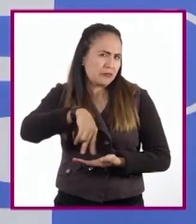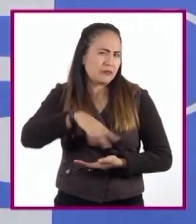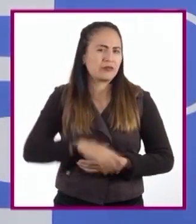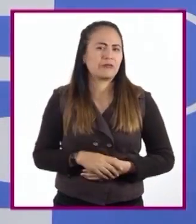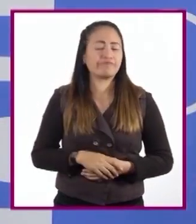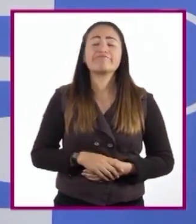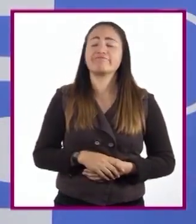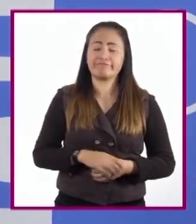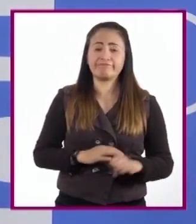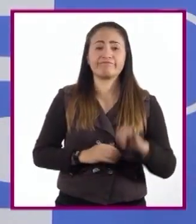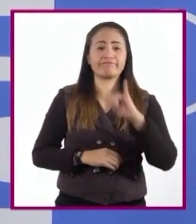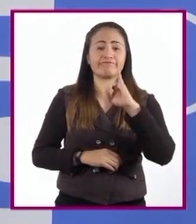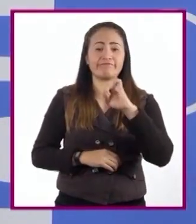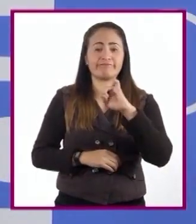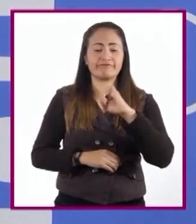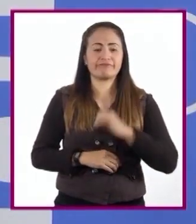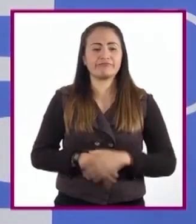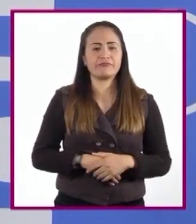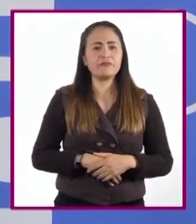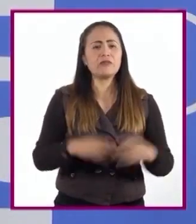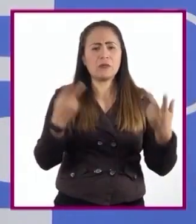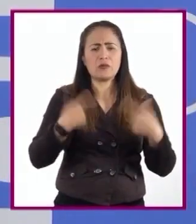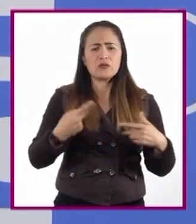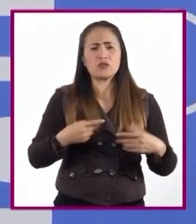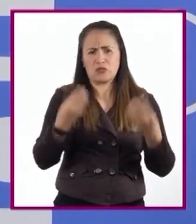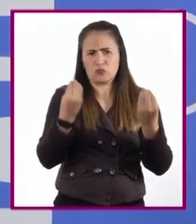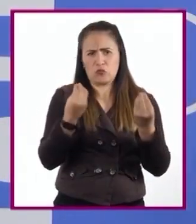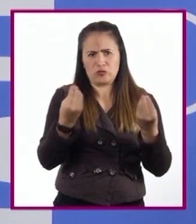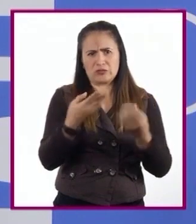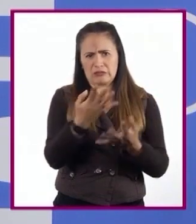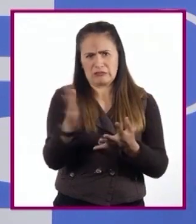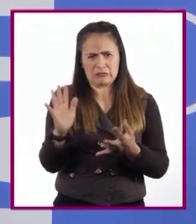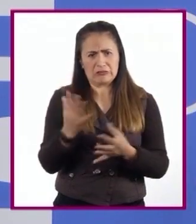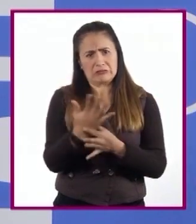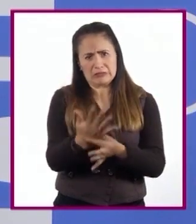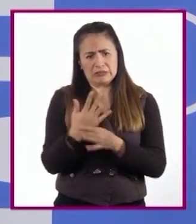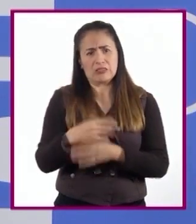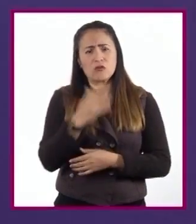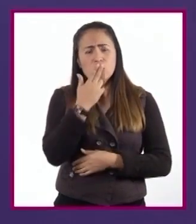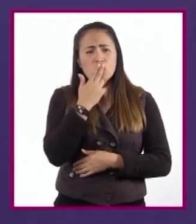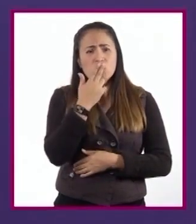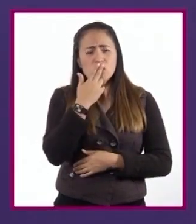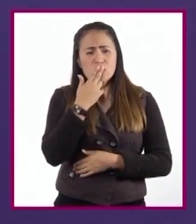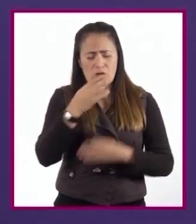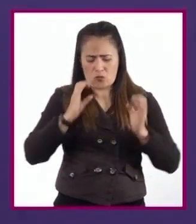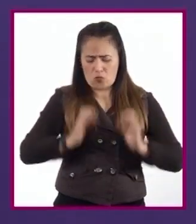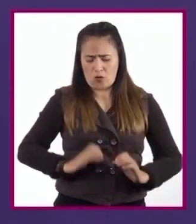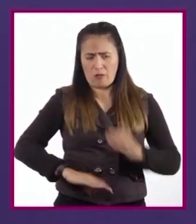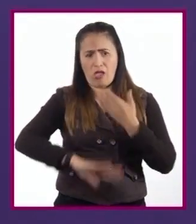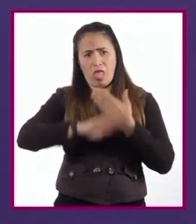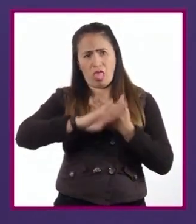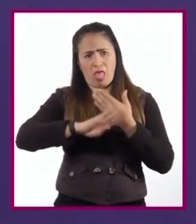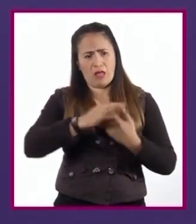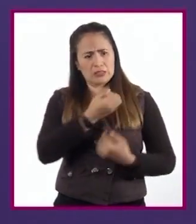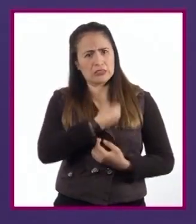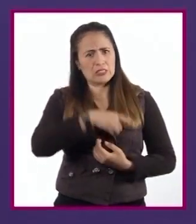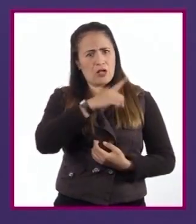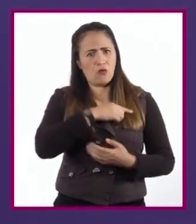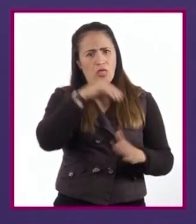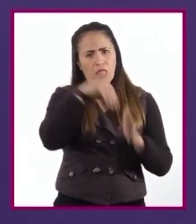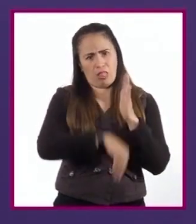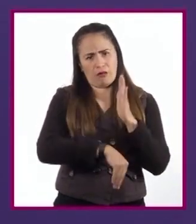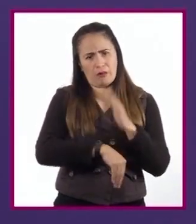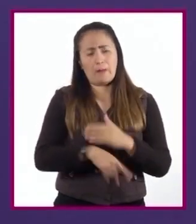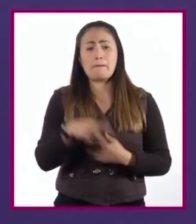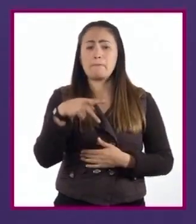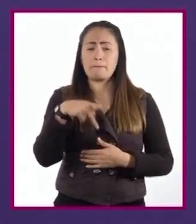verdad, ya que mucha gente dice frecuentemente que el tabaco es dañino para la salud. Sí, pero lo que